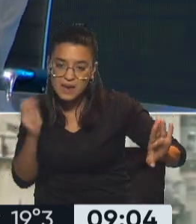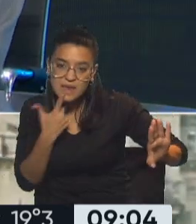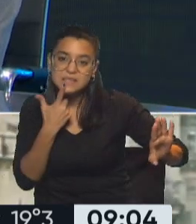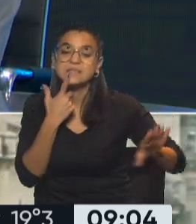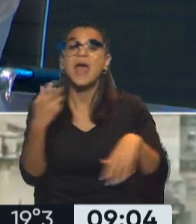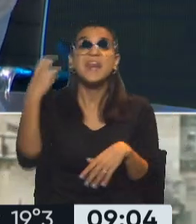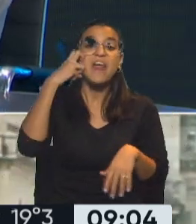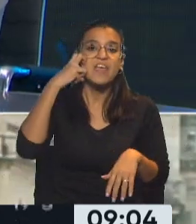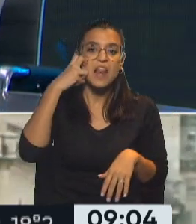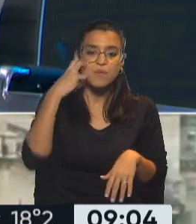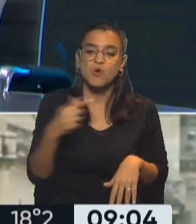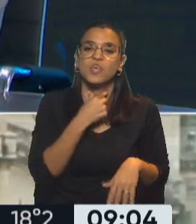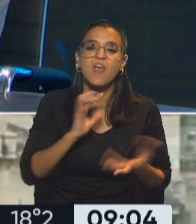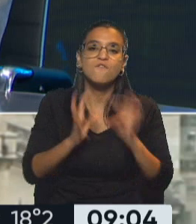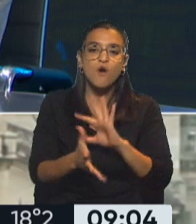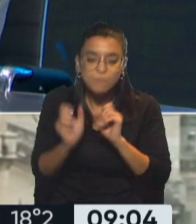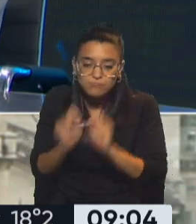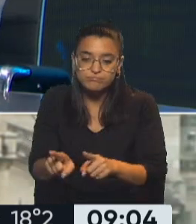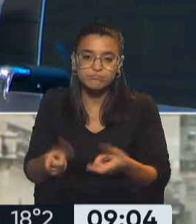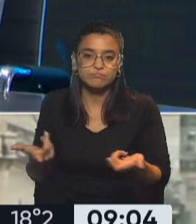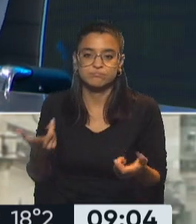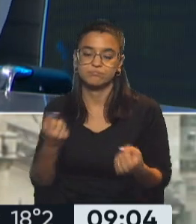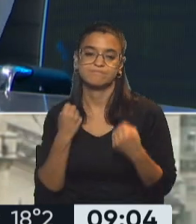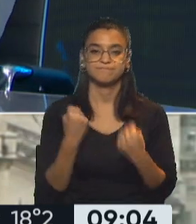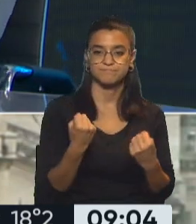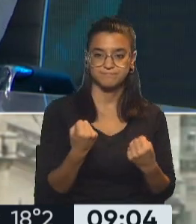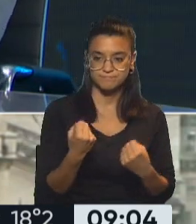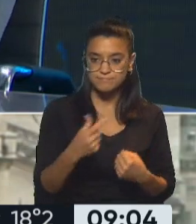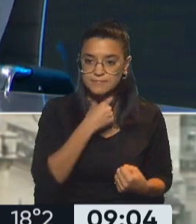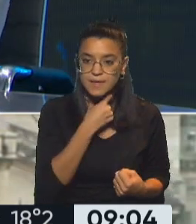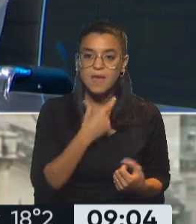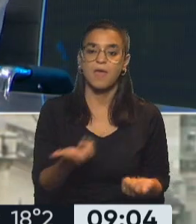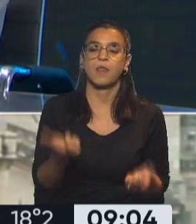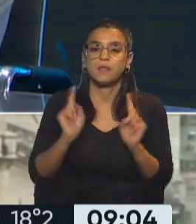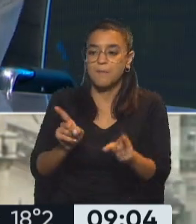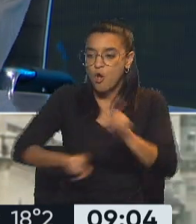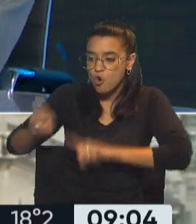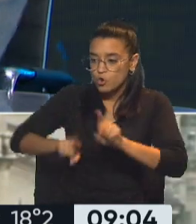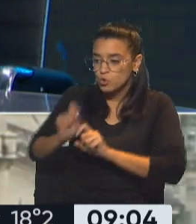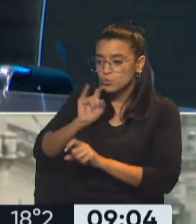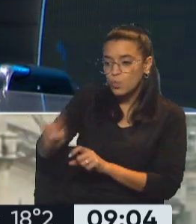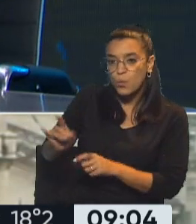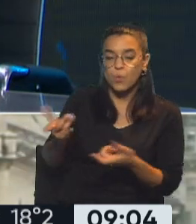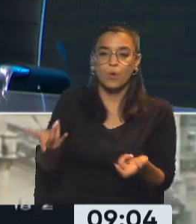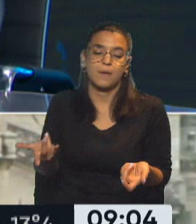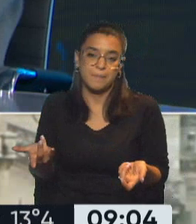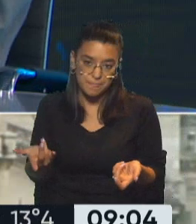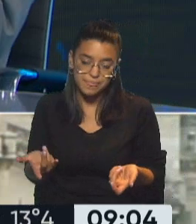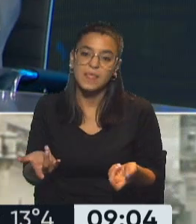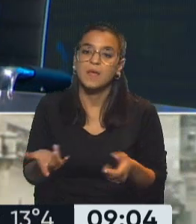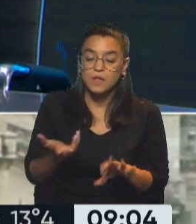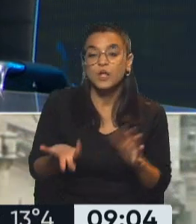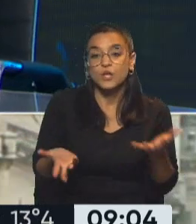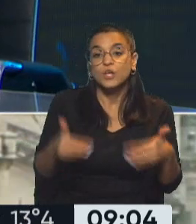imponerse dentro de la alianza y conducir ellos y no el pro. O sea, cada uno